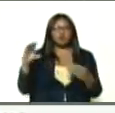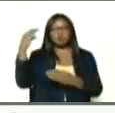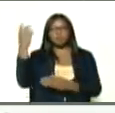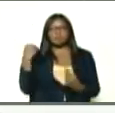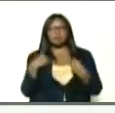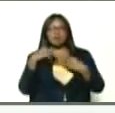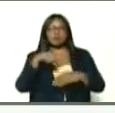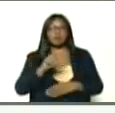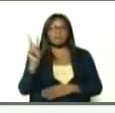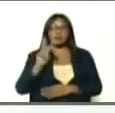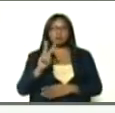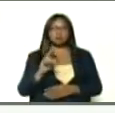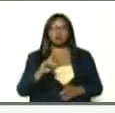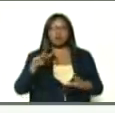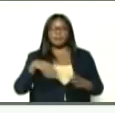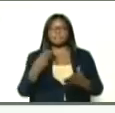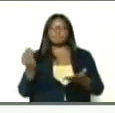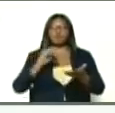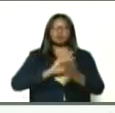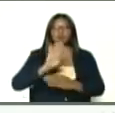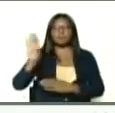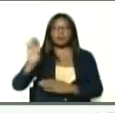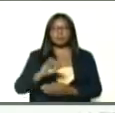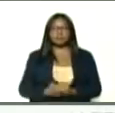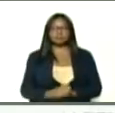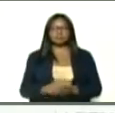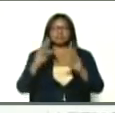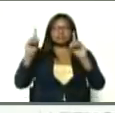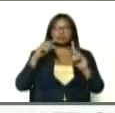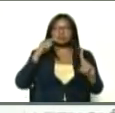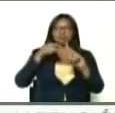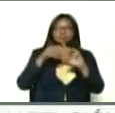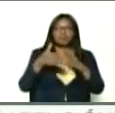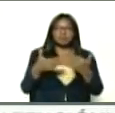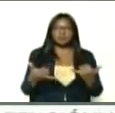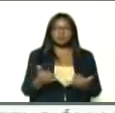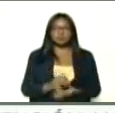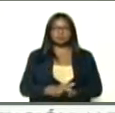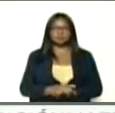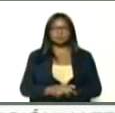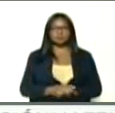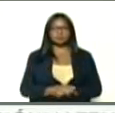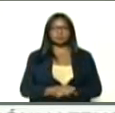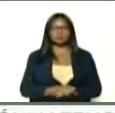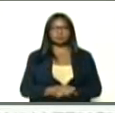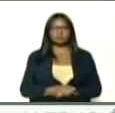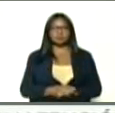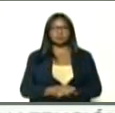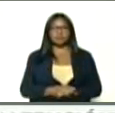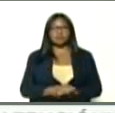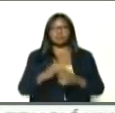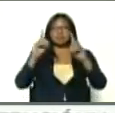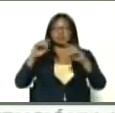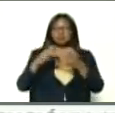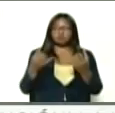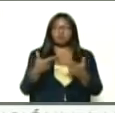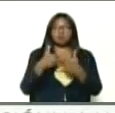que viven en Venezuela, vuelta a la patria, decisiones específicas, y decisiones generales,